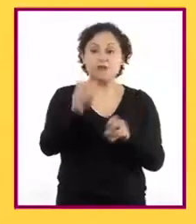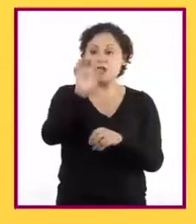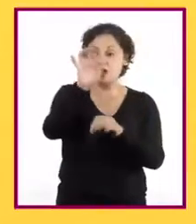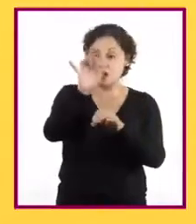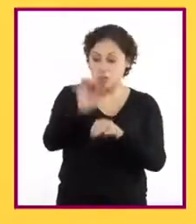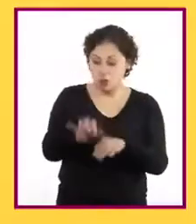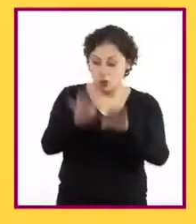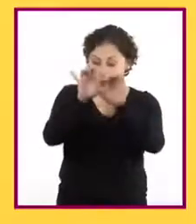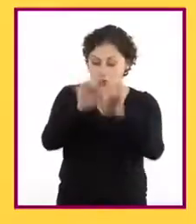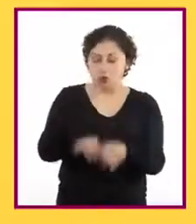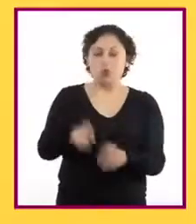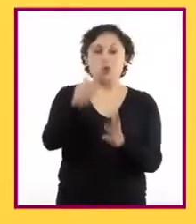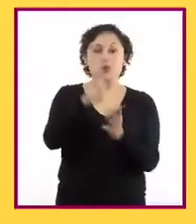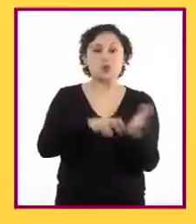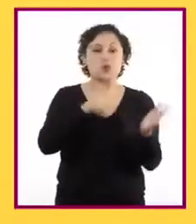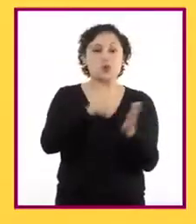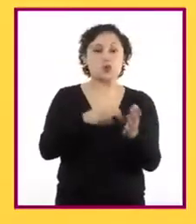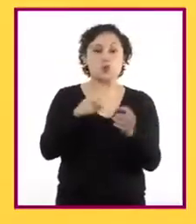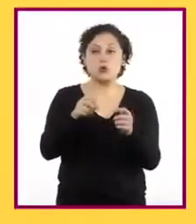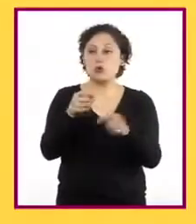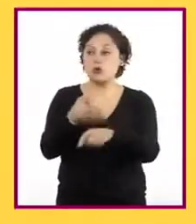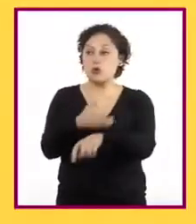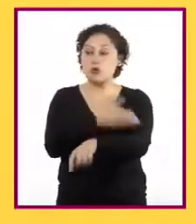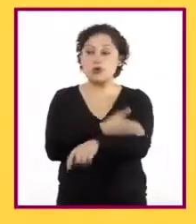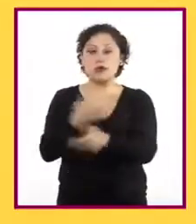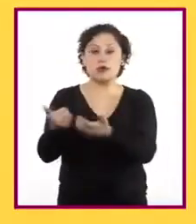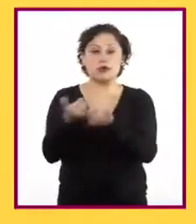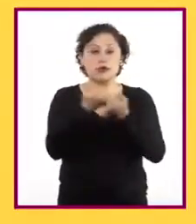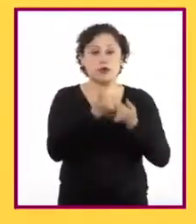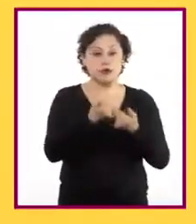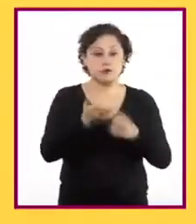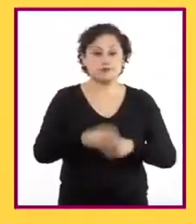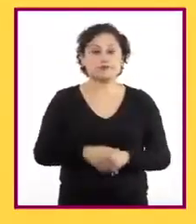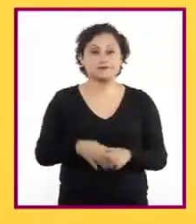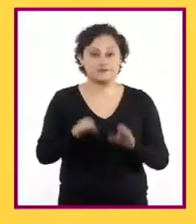texto con la colaboración de un compañero? ¡Pongan mucha atención!